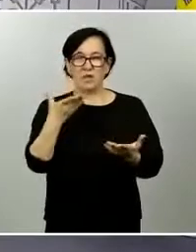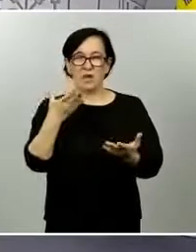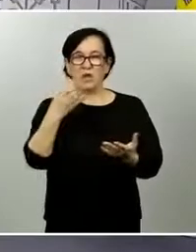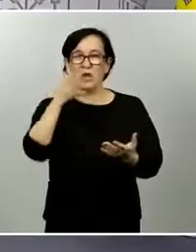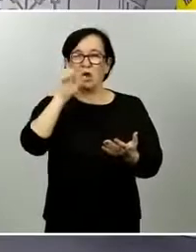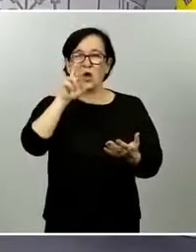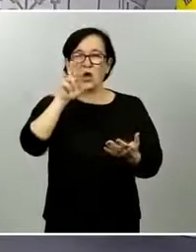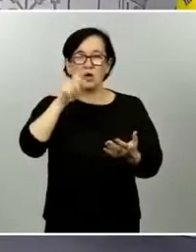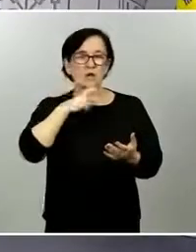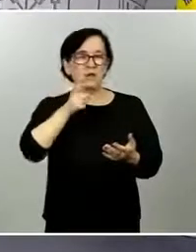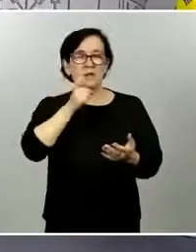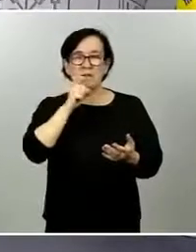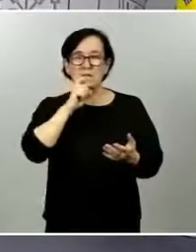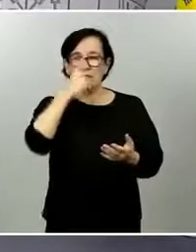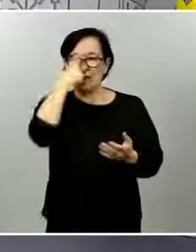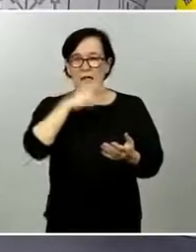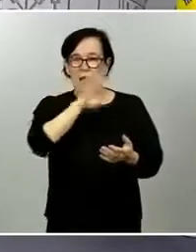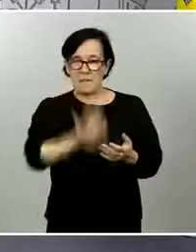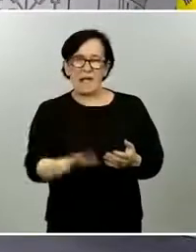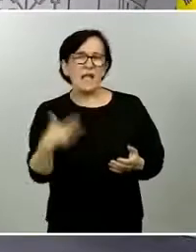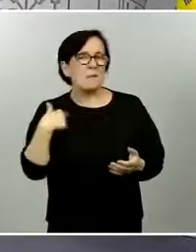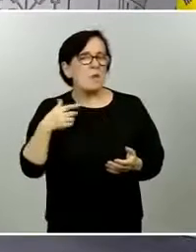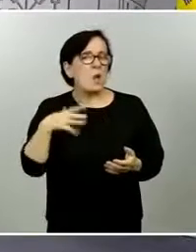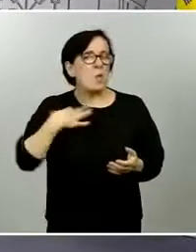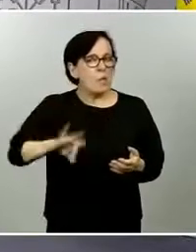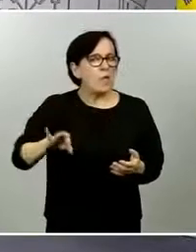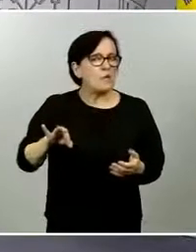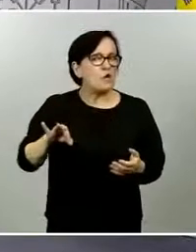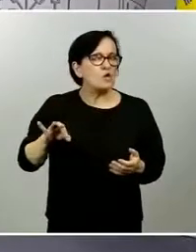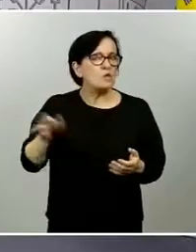debemos de actuar en esta etapa con mucha prudencia